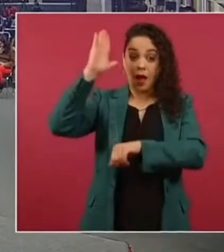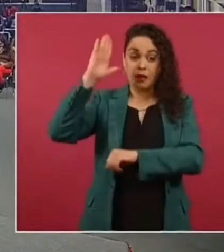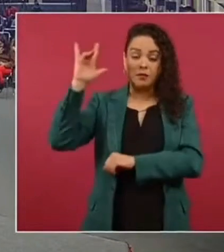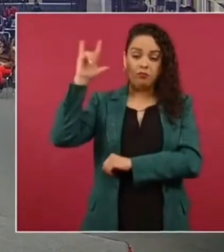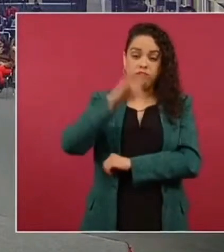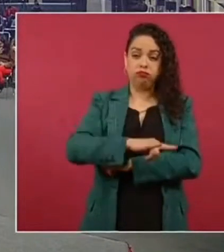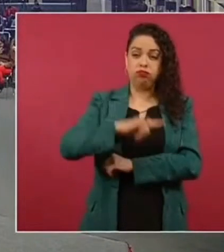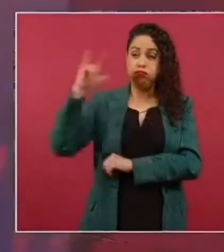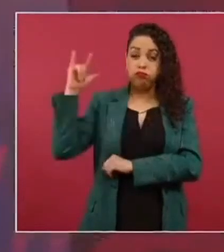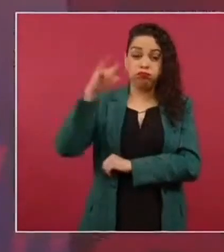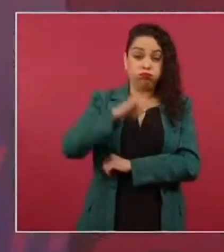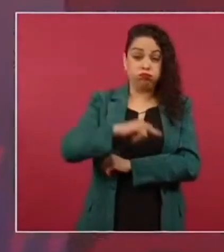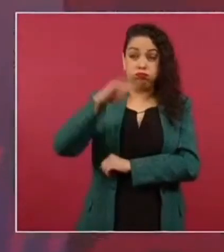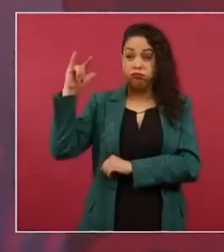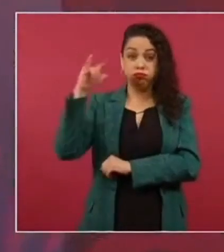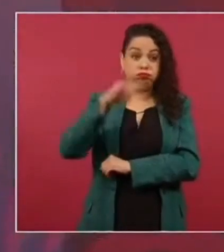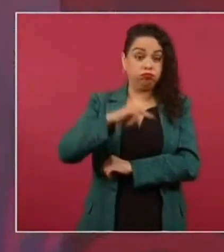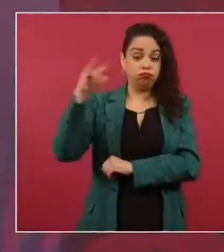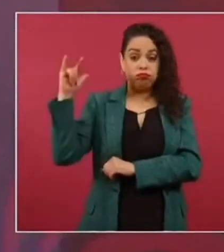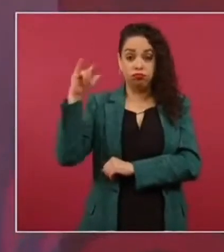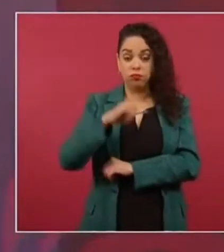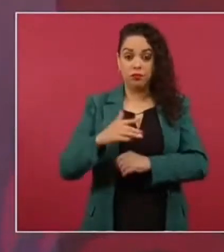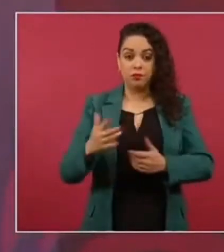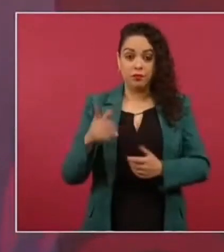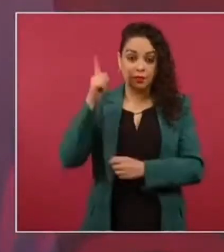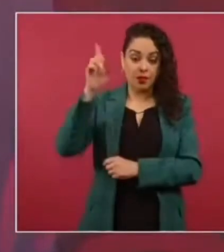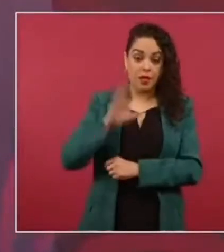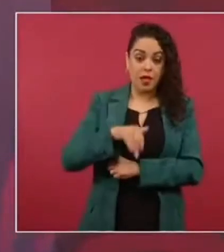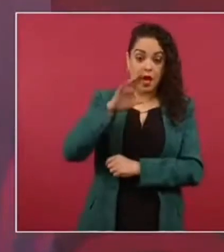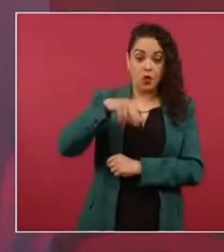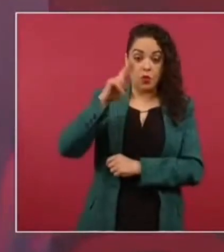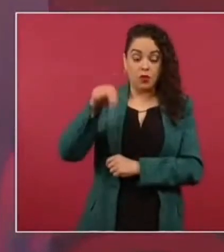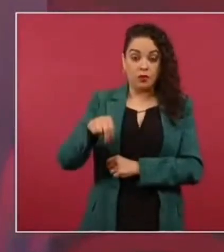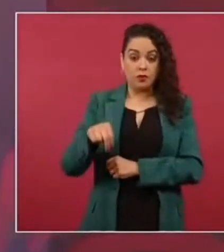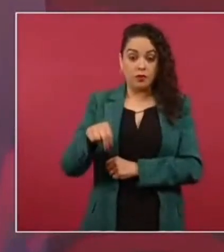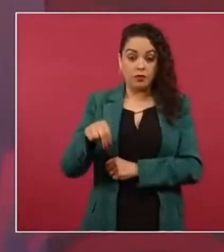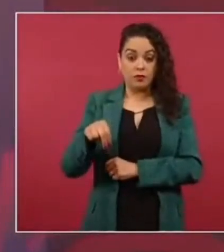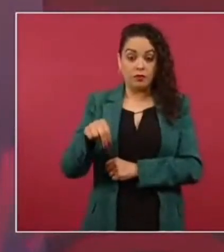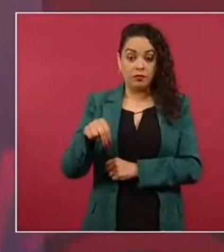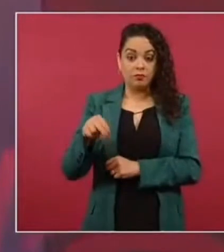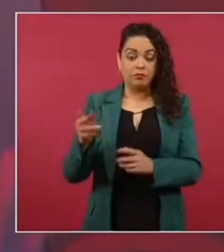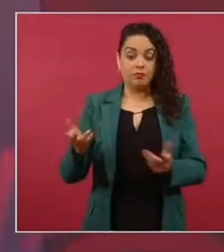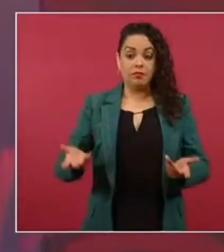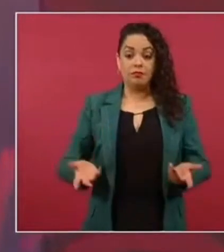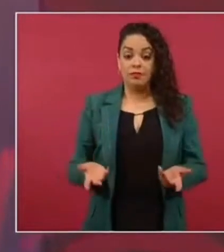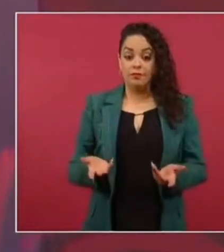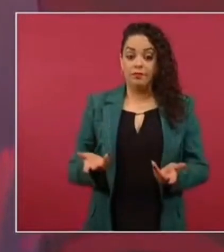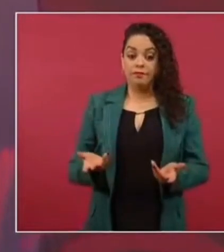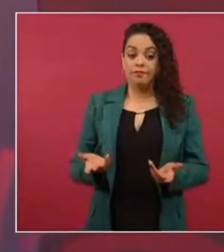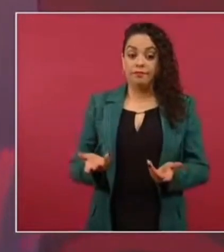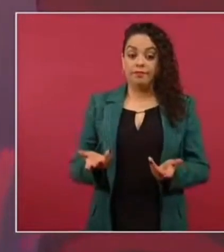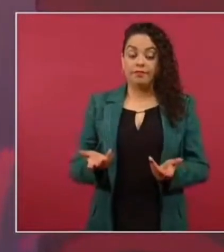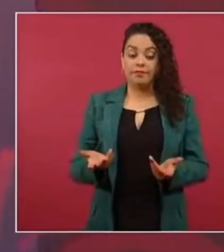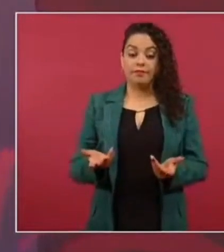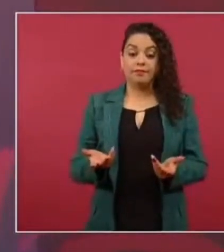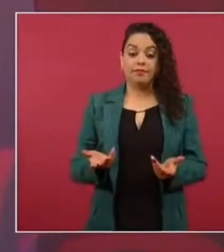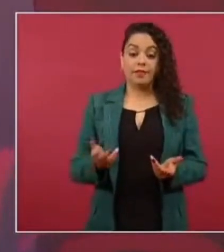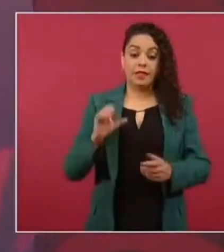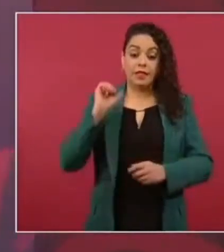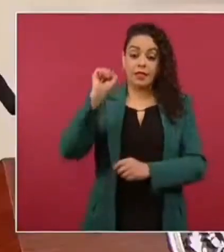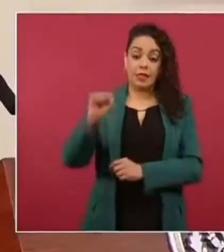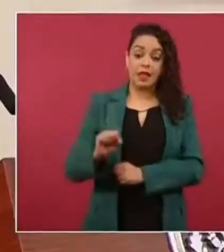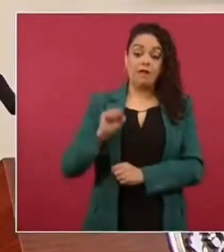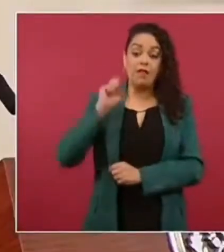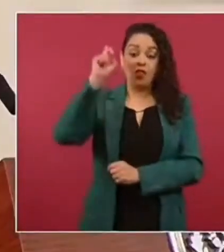de Cancún. Ya no pueden los sábados y